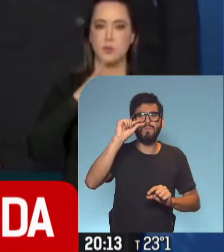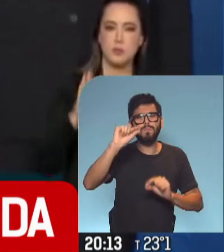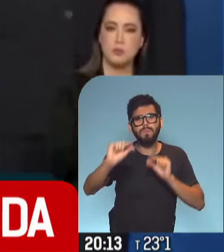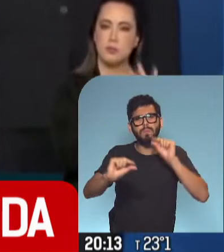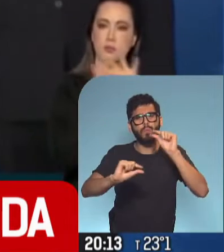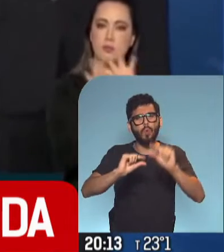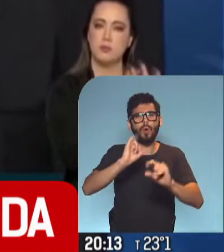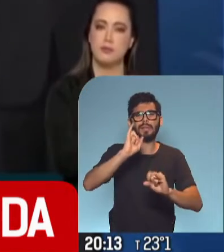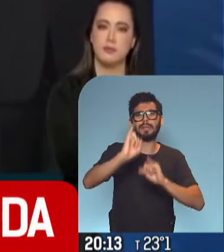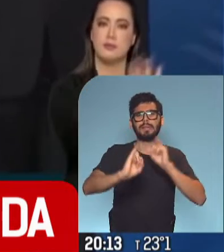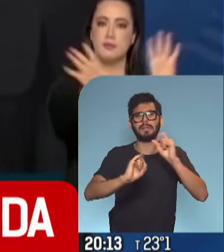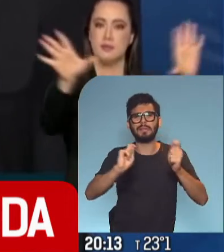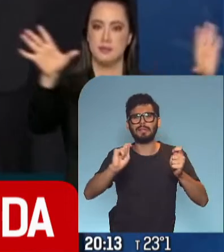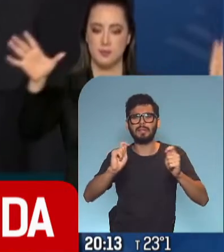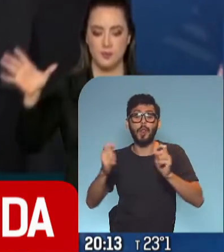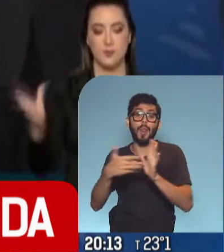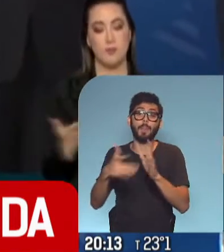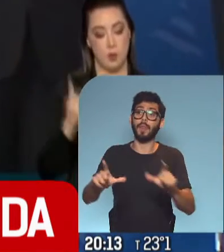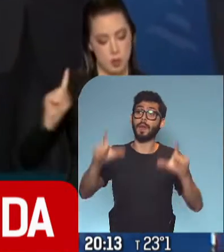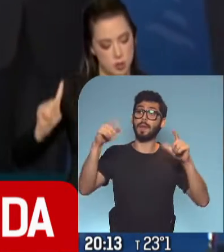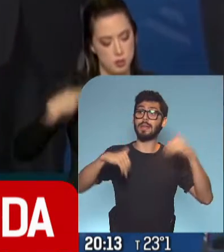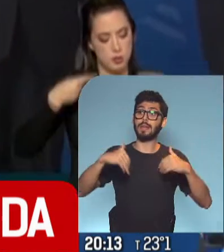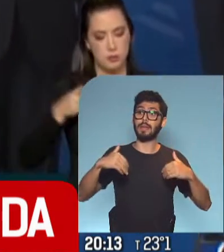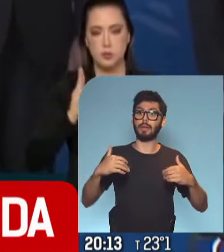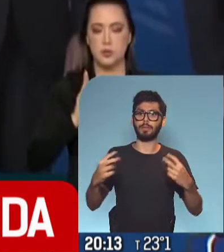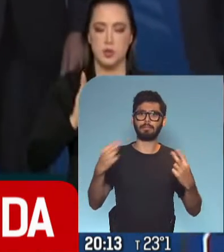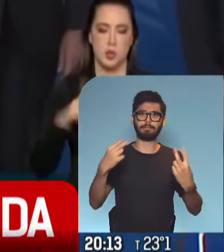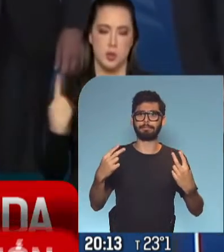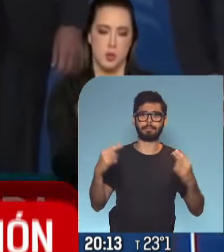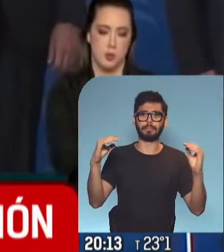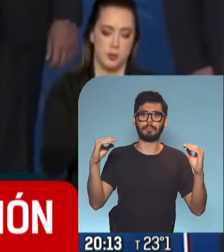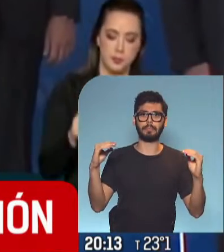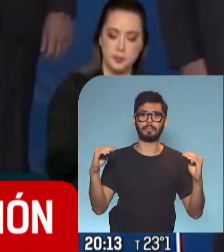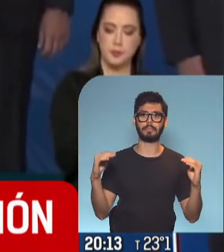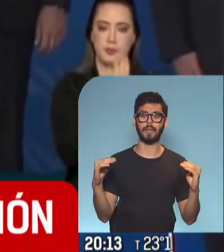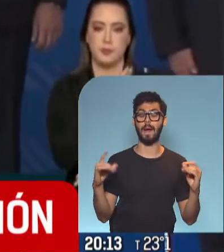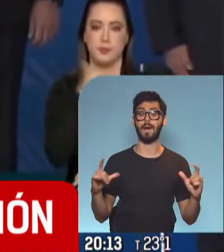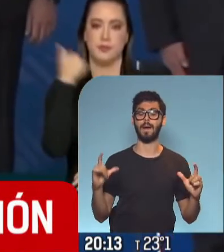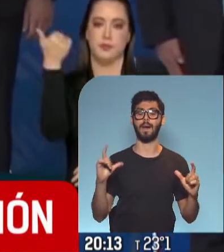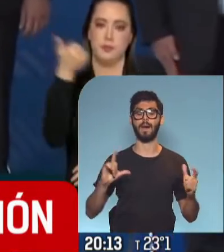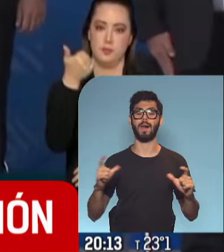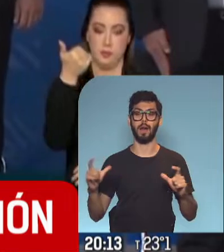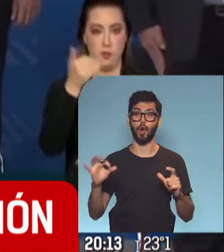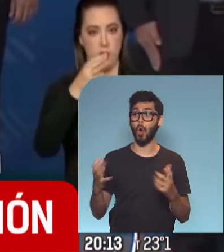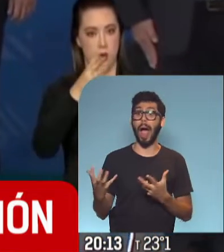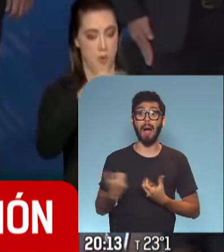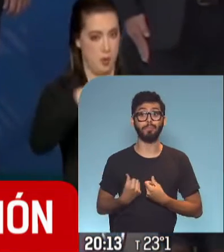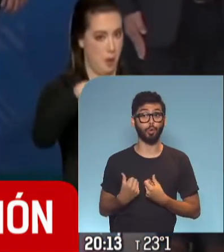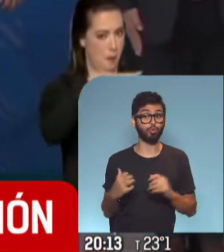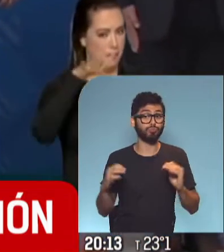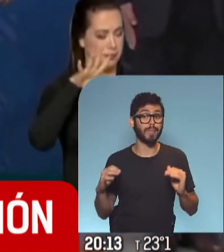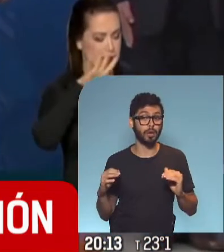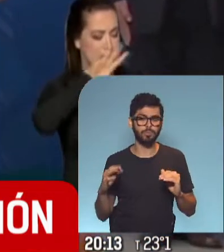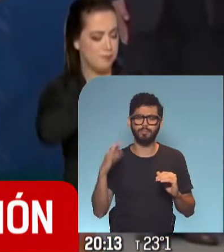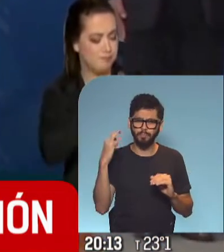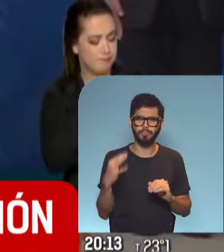discurso, tal vez porque ya no le sirve electoralmente, porque no le sirve ni siquiera para sus bases de apoyo. De hecho, pasó